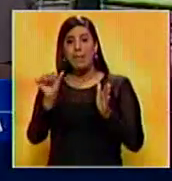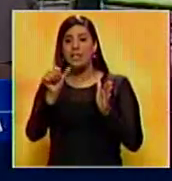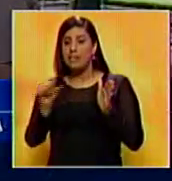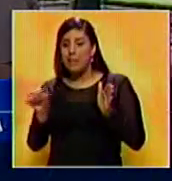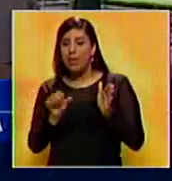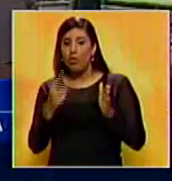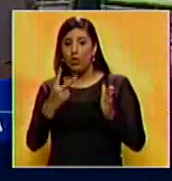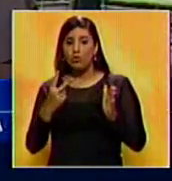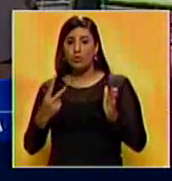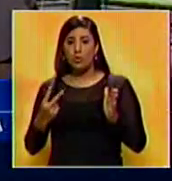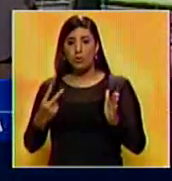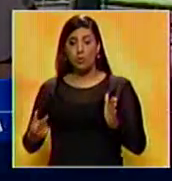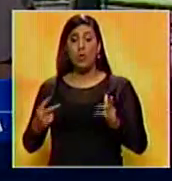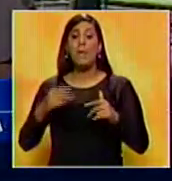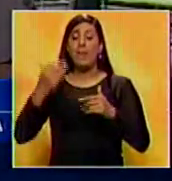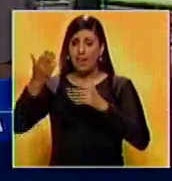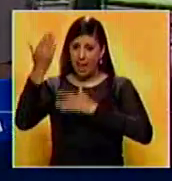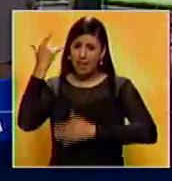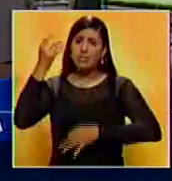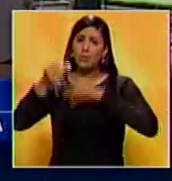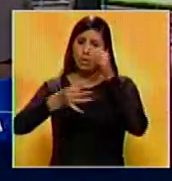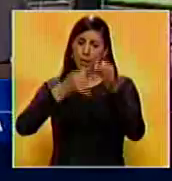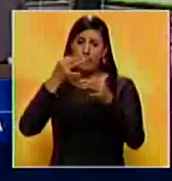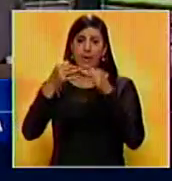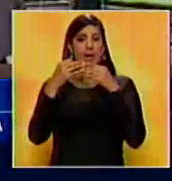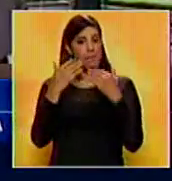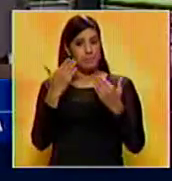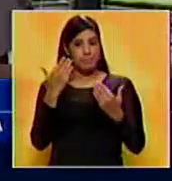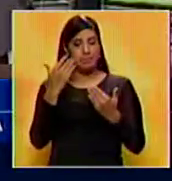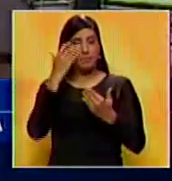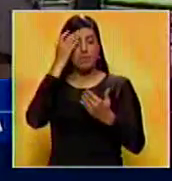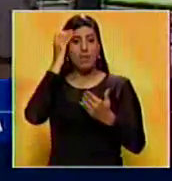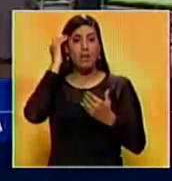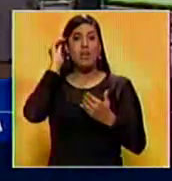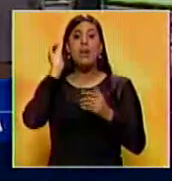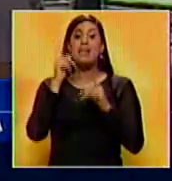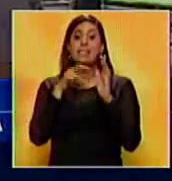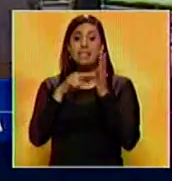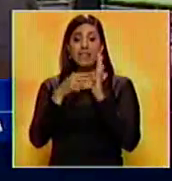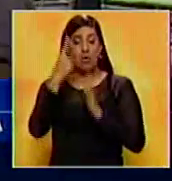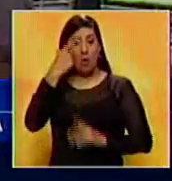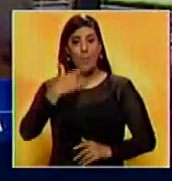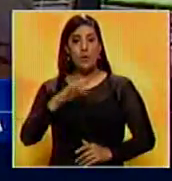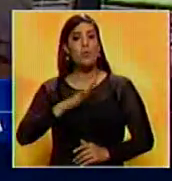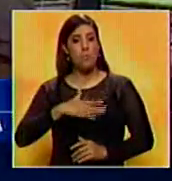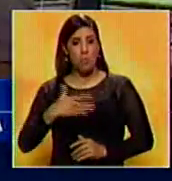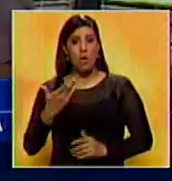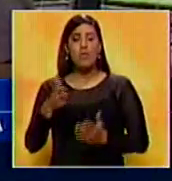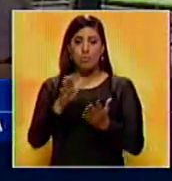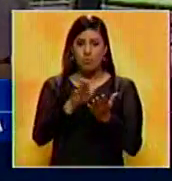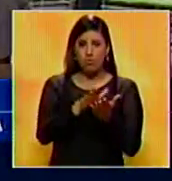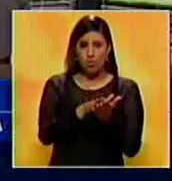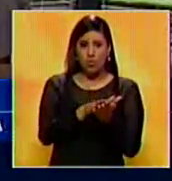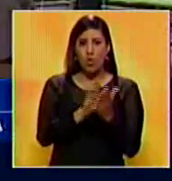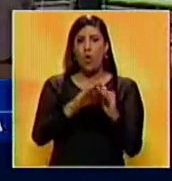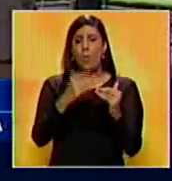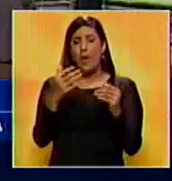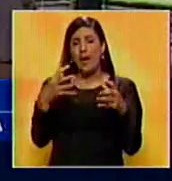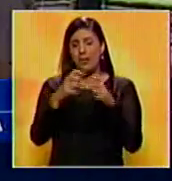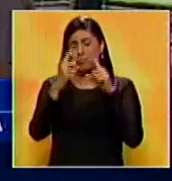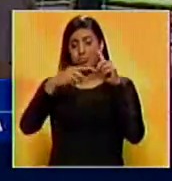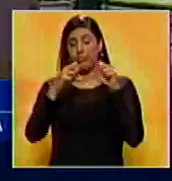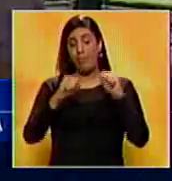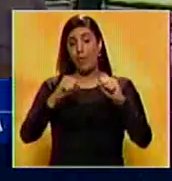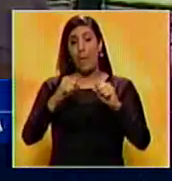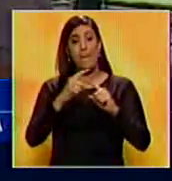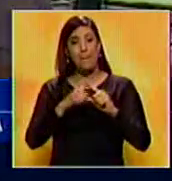Como lo he dicho en anteriores oportunidades, no escapa de que alguna persona puede fallecer por un accidente